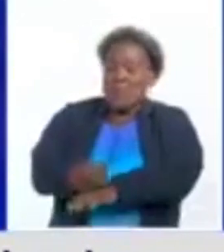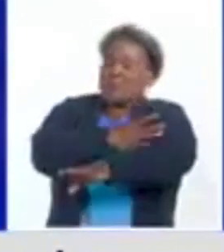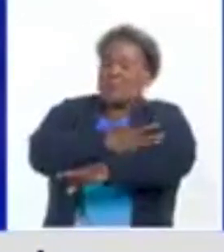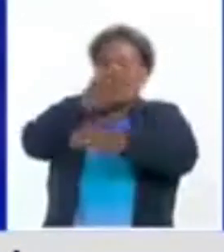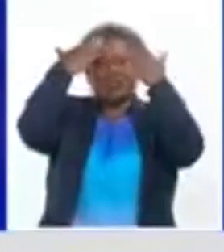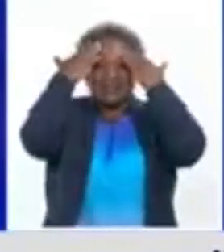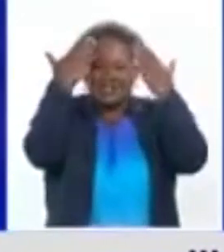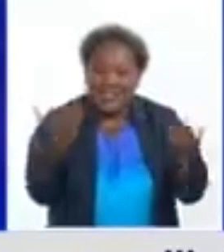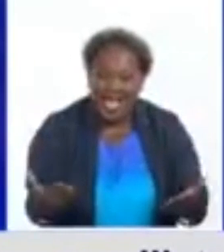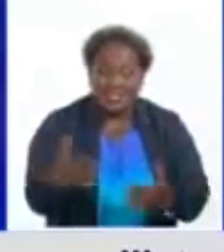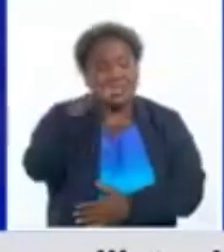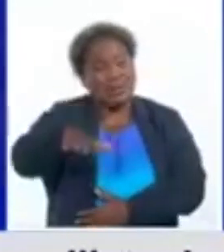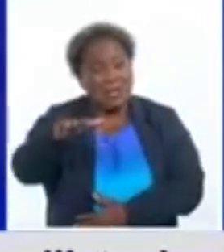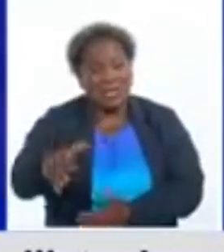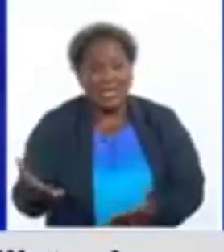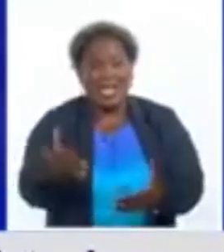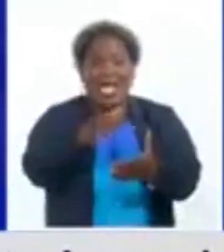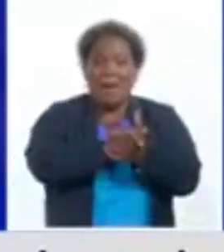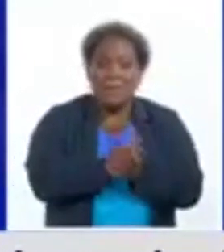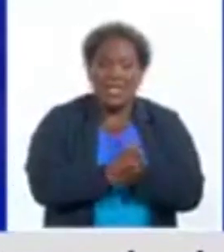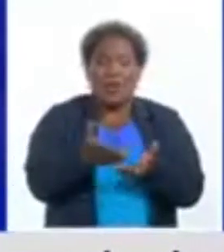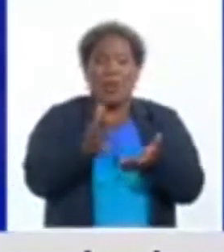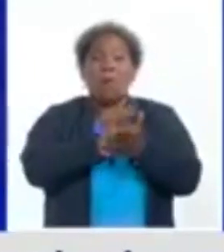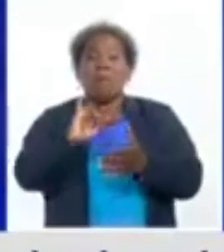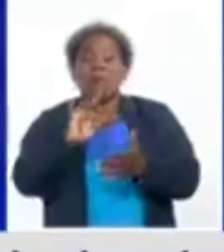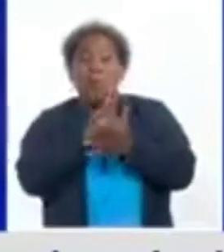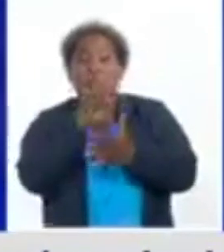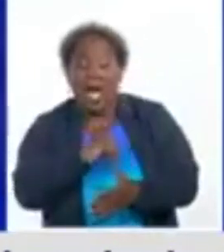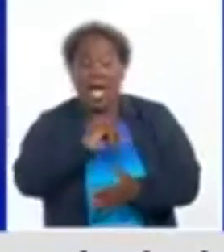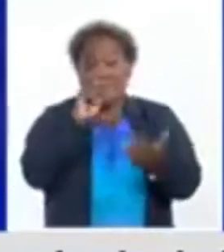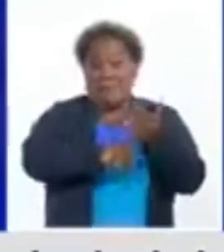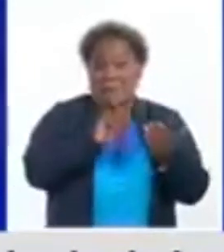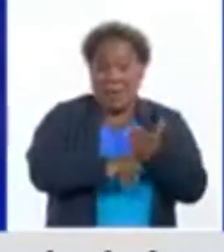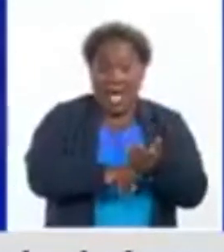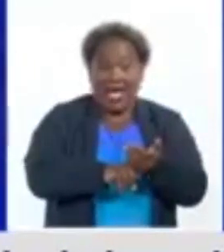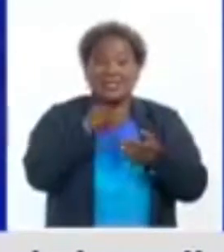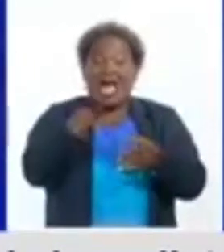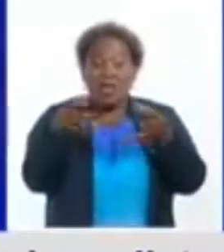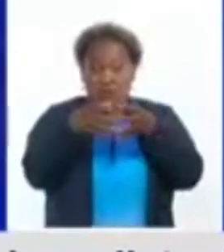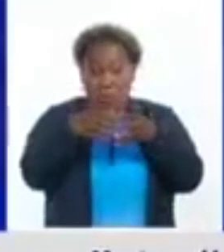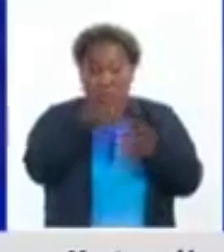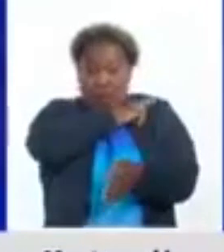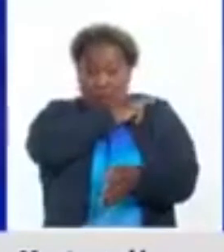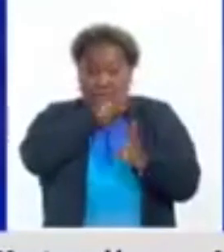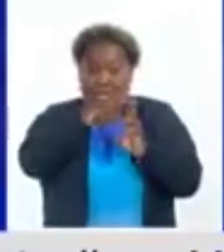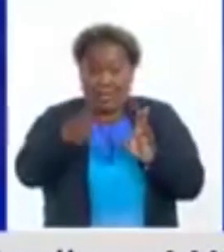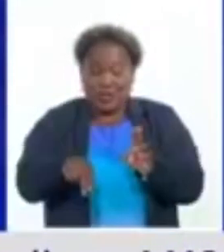mucho a Chamaquil, a Muma, al padre, a Tincremata, que realmente